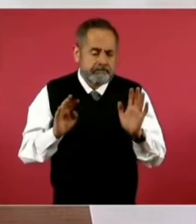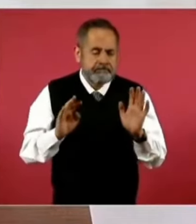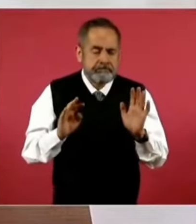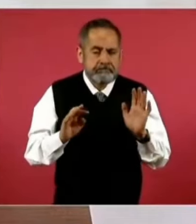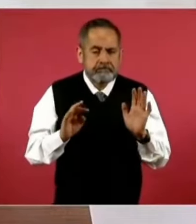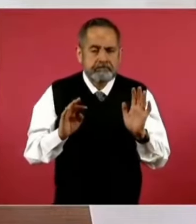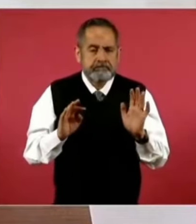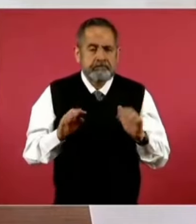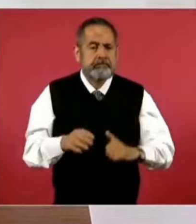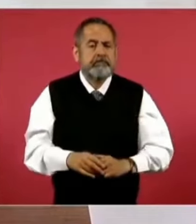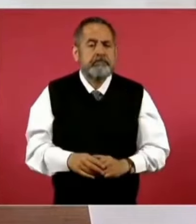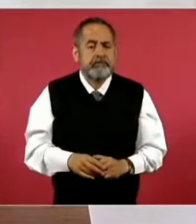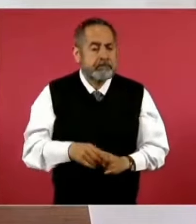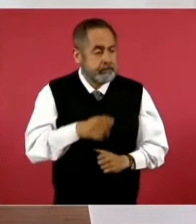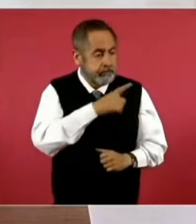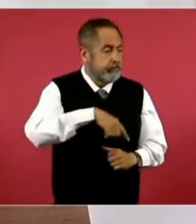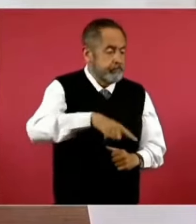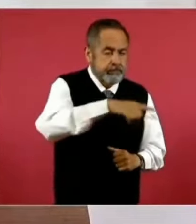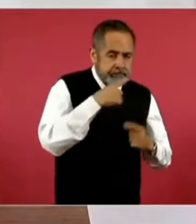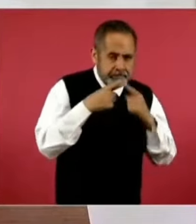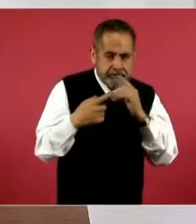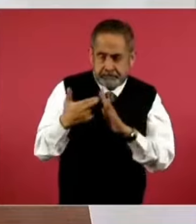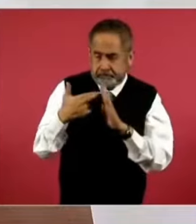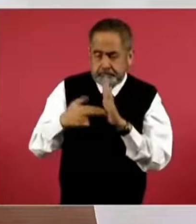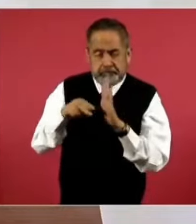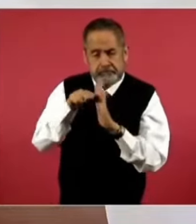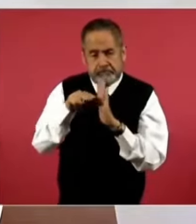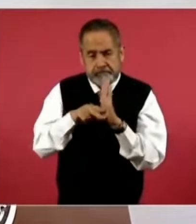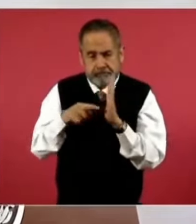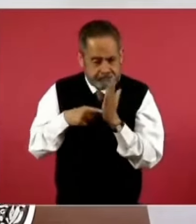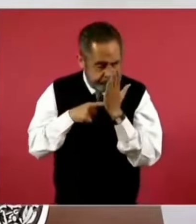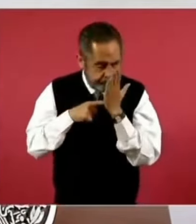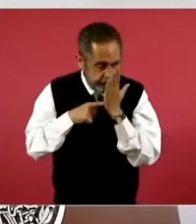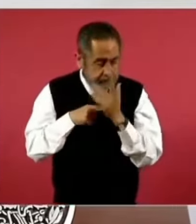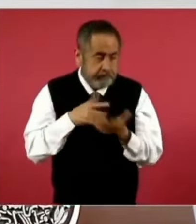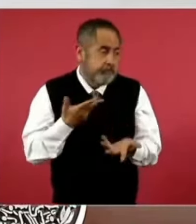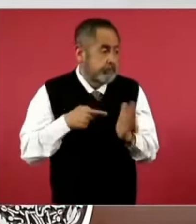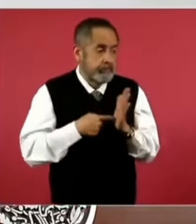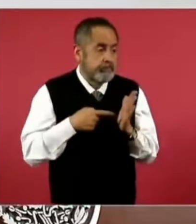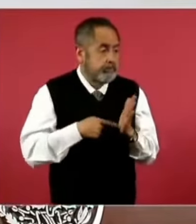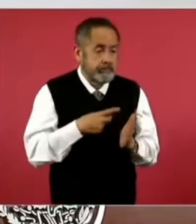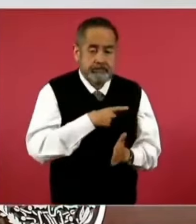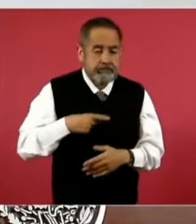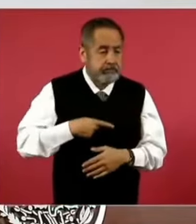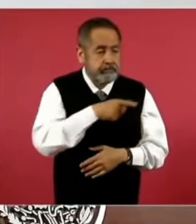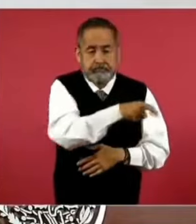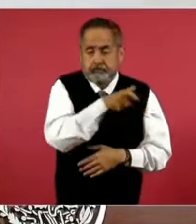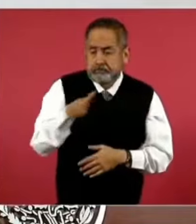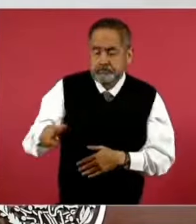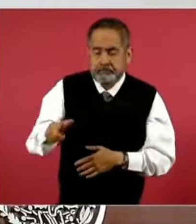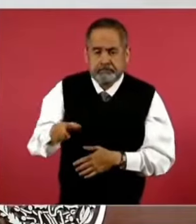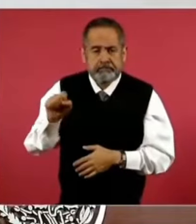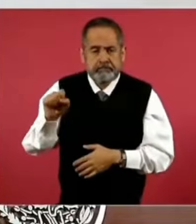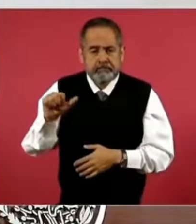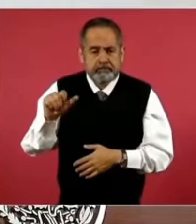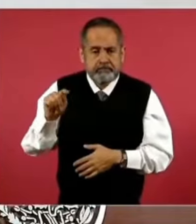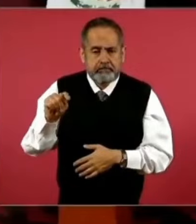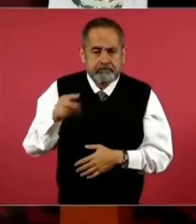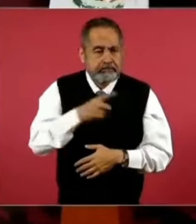a esa norma una deuda al SAT,